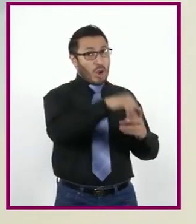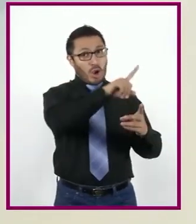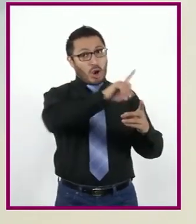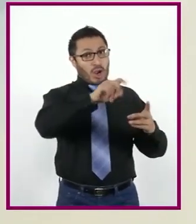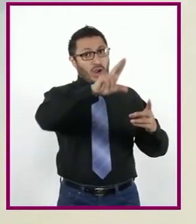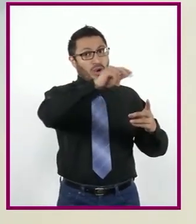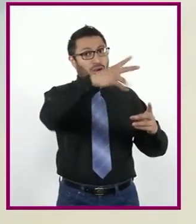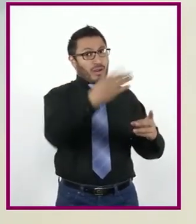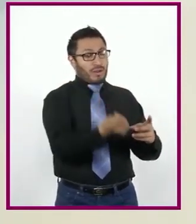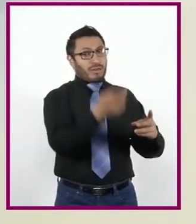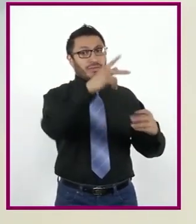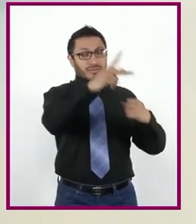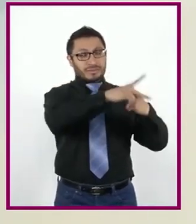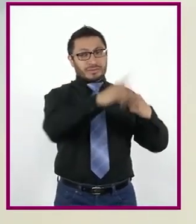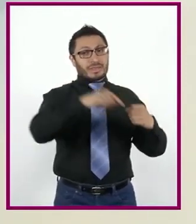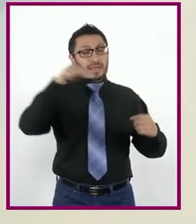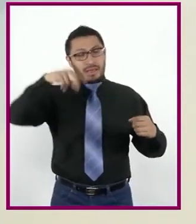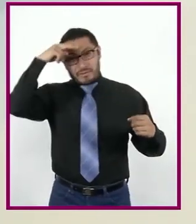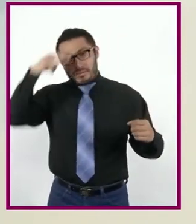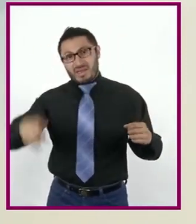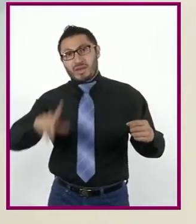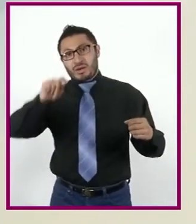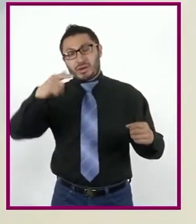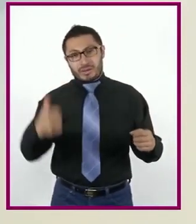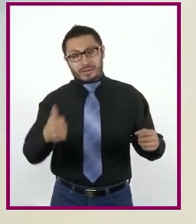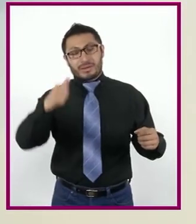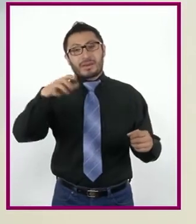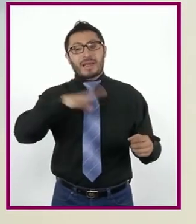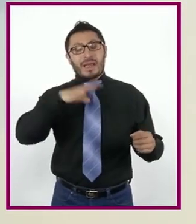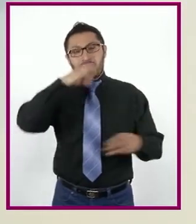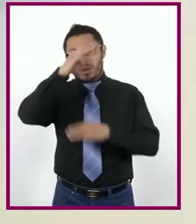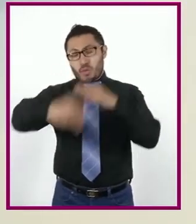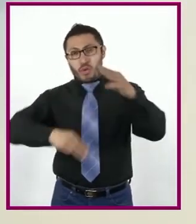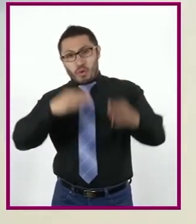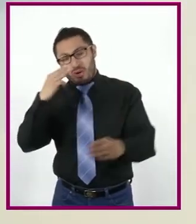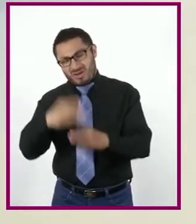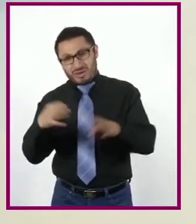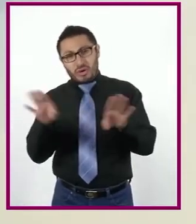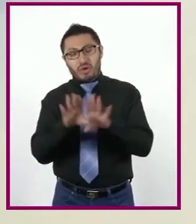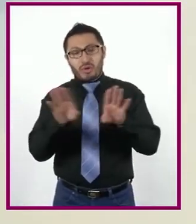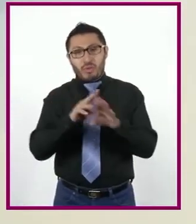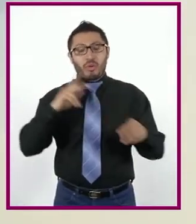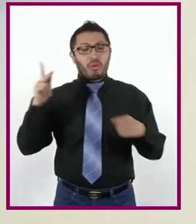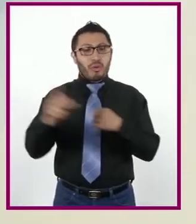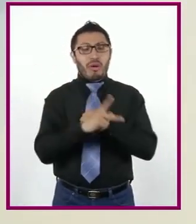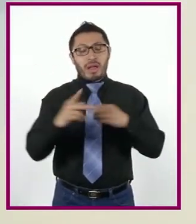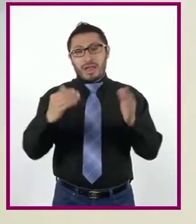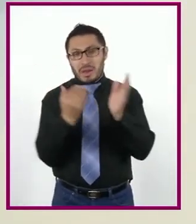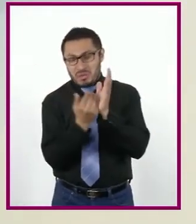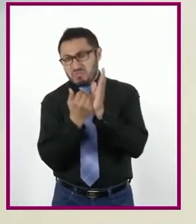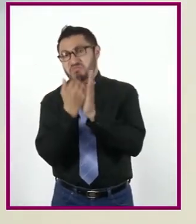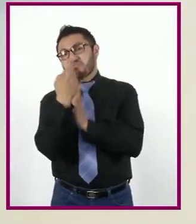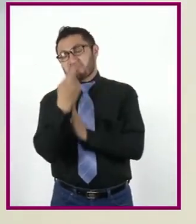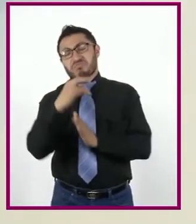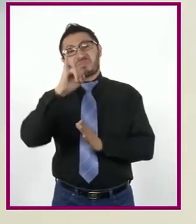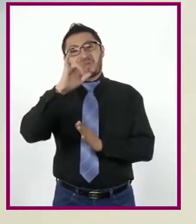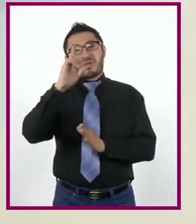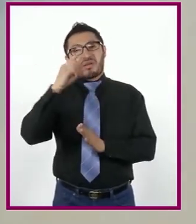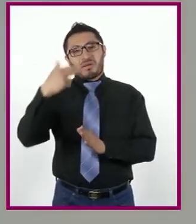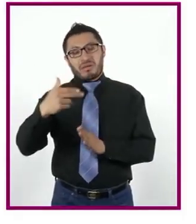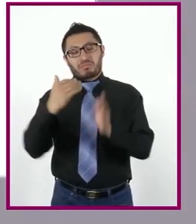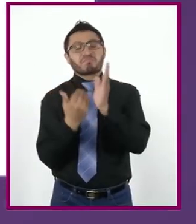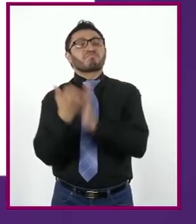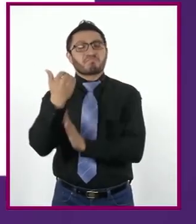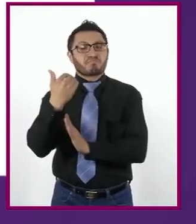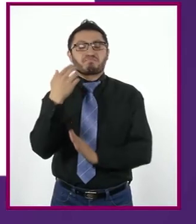países y está catalogado a nivel mundial dentro de los países con un Índice de Desarrollo